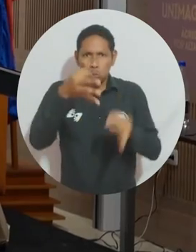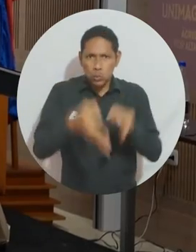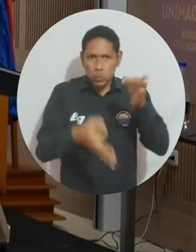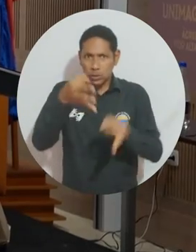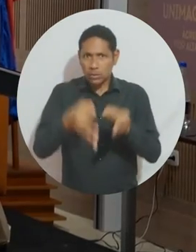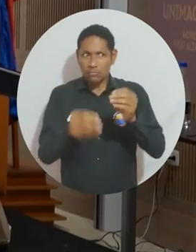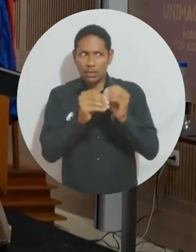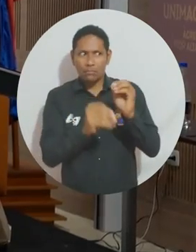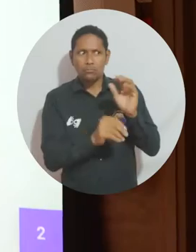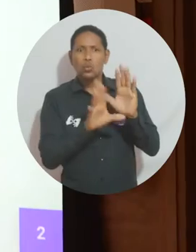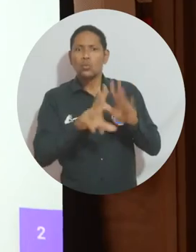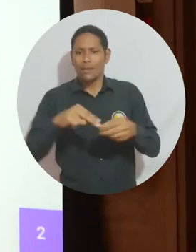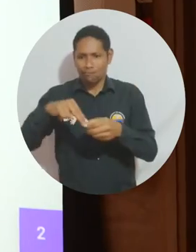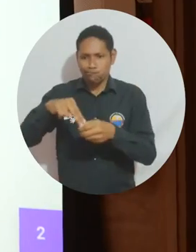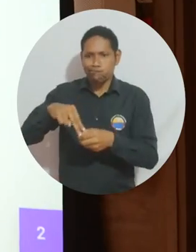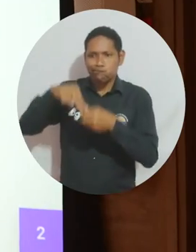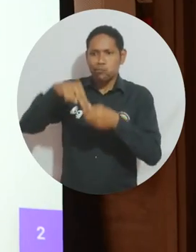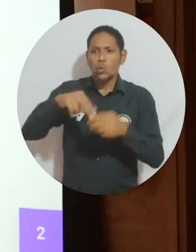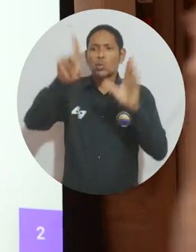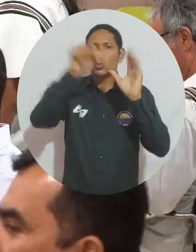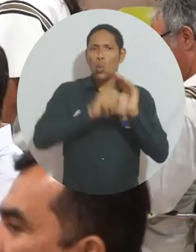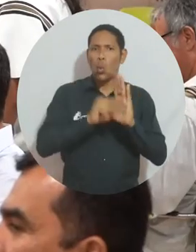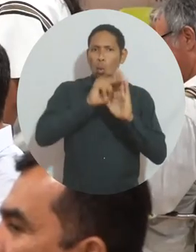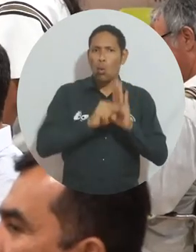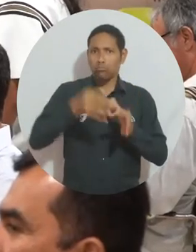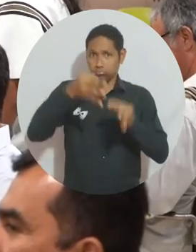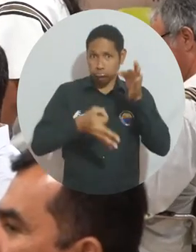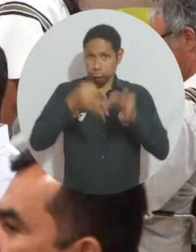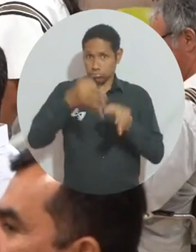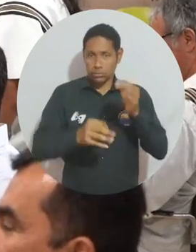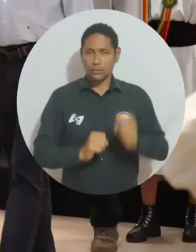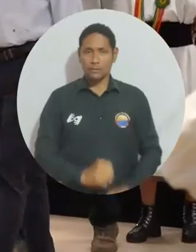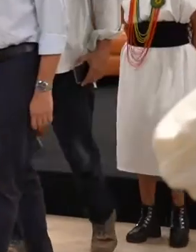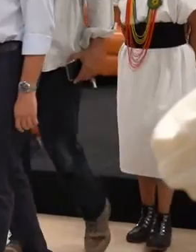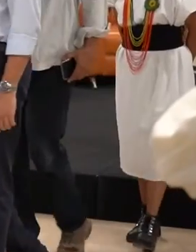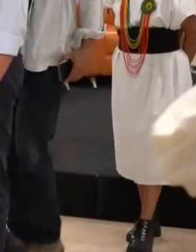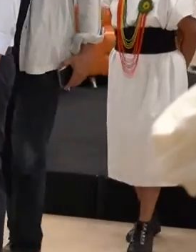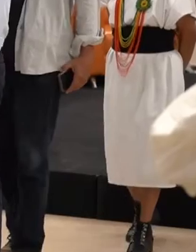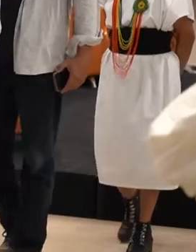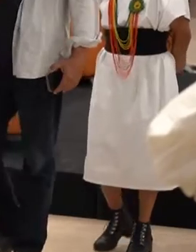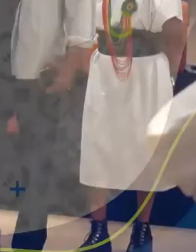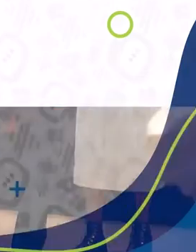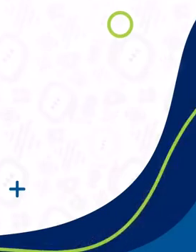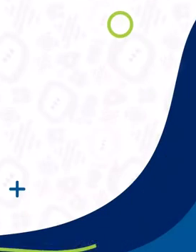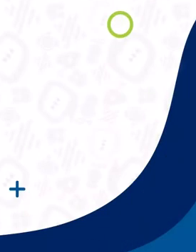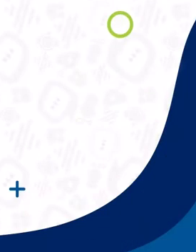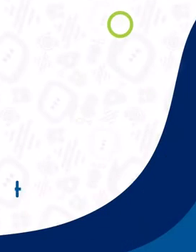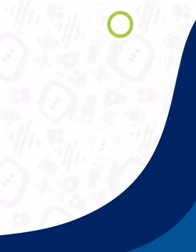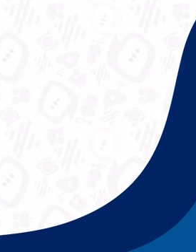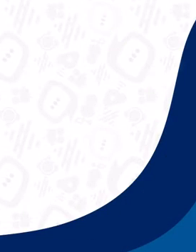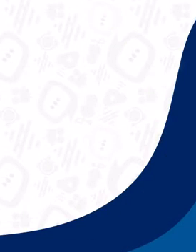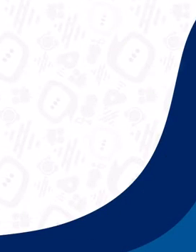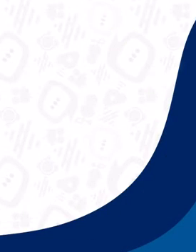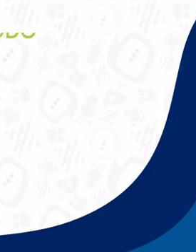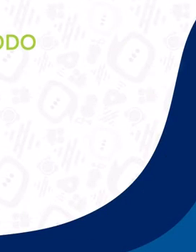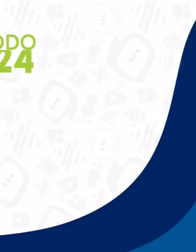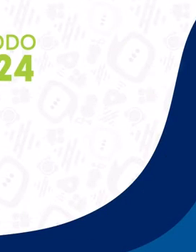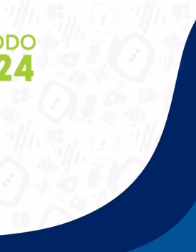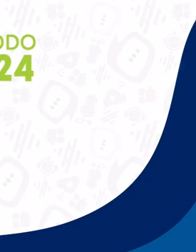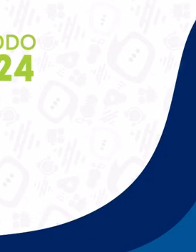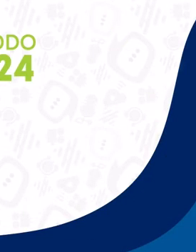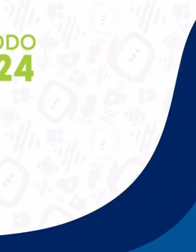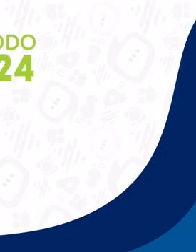de Justicias, diálogo entre la jurisdicción especial indígena y la ordinaria. Universidad Magdalena, aún más